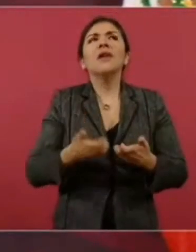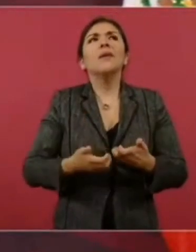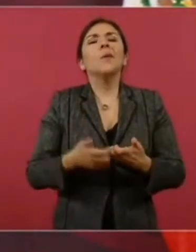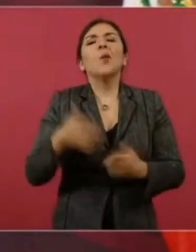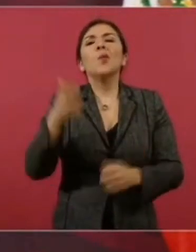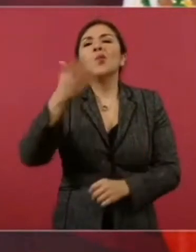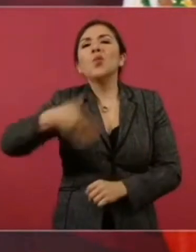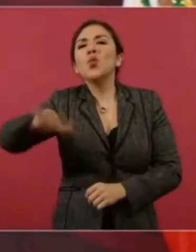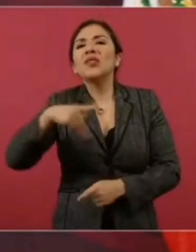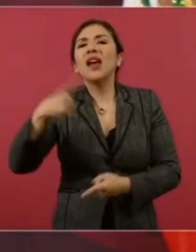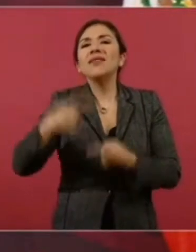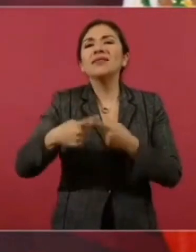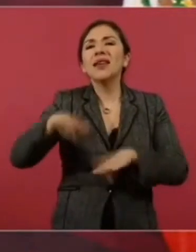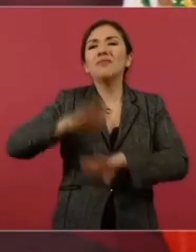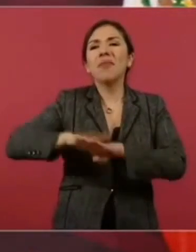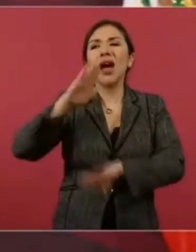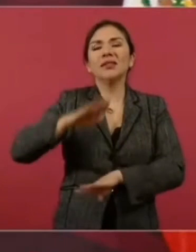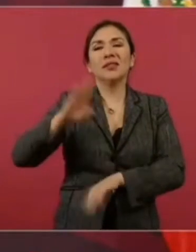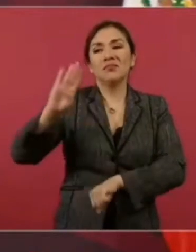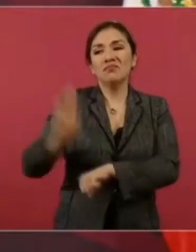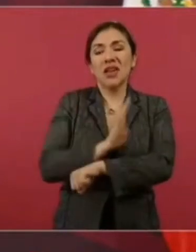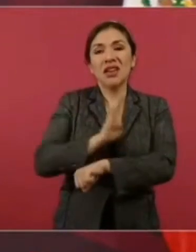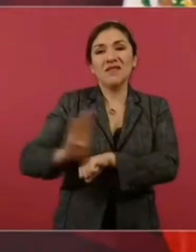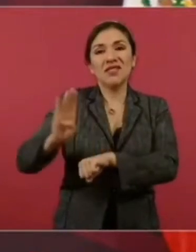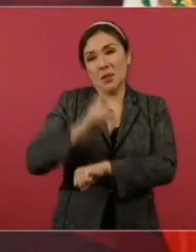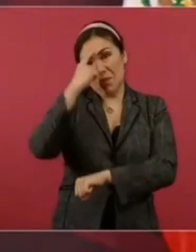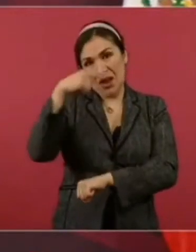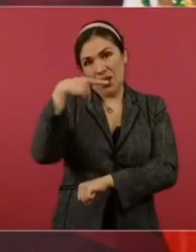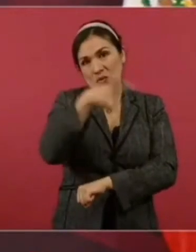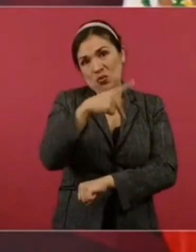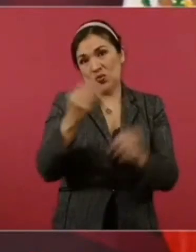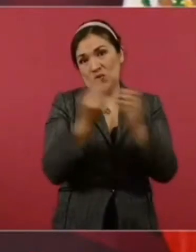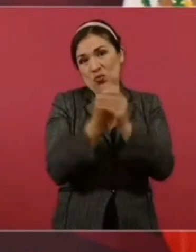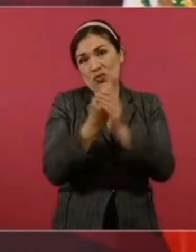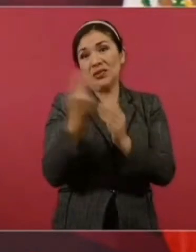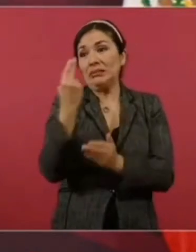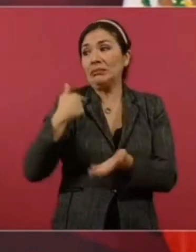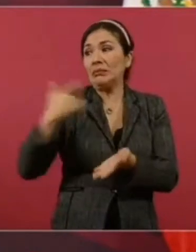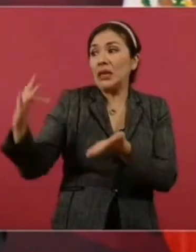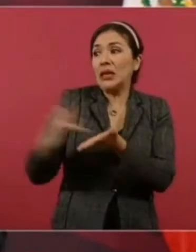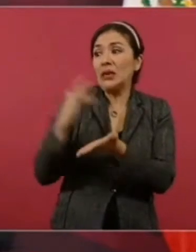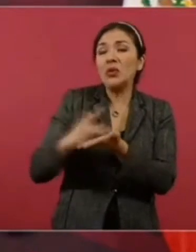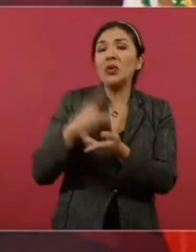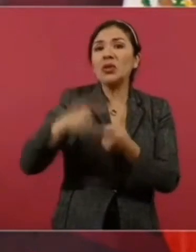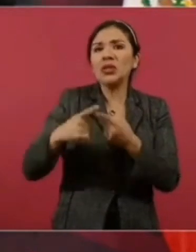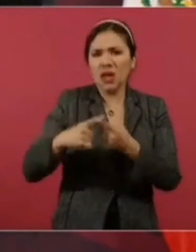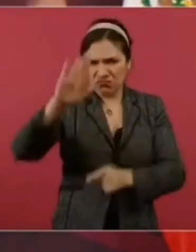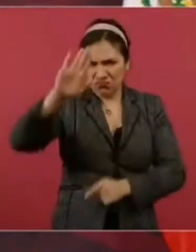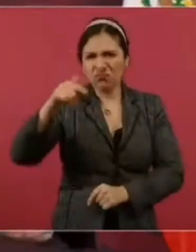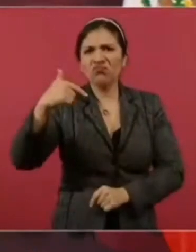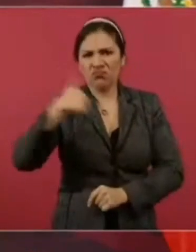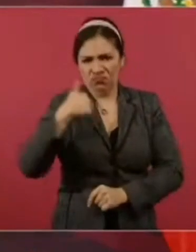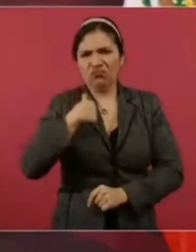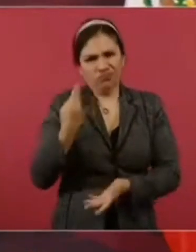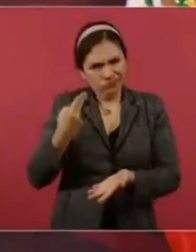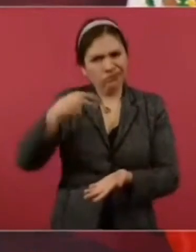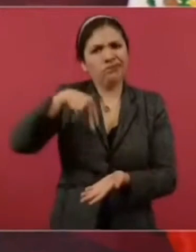beneficio en su causa se ofrece a declarar